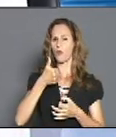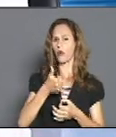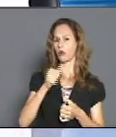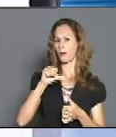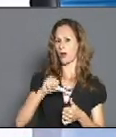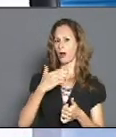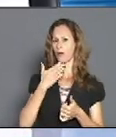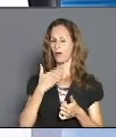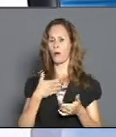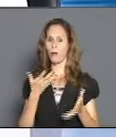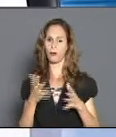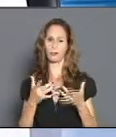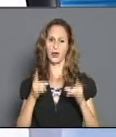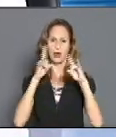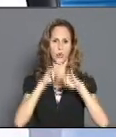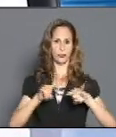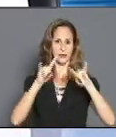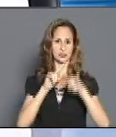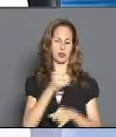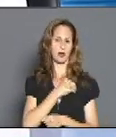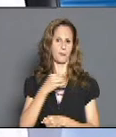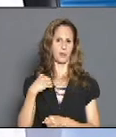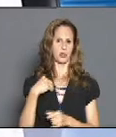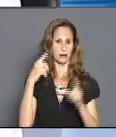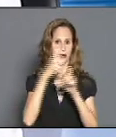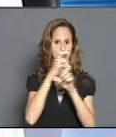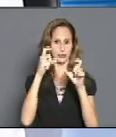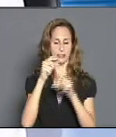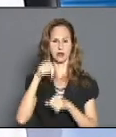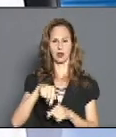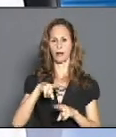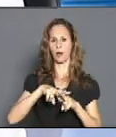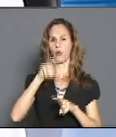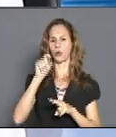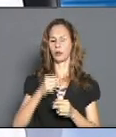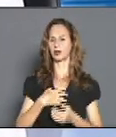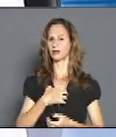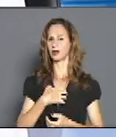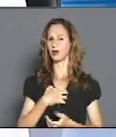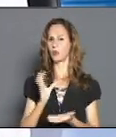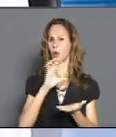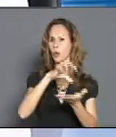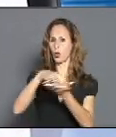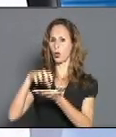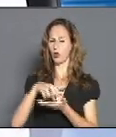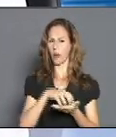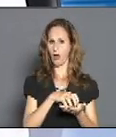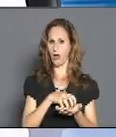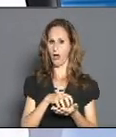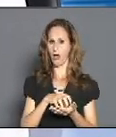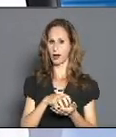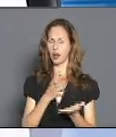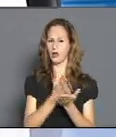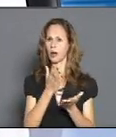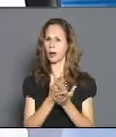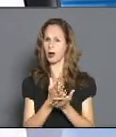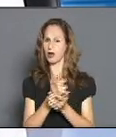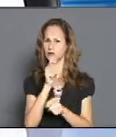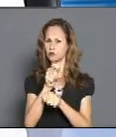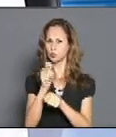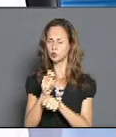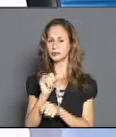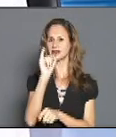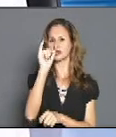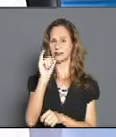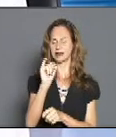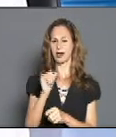que se realiza en la Universidad Médica de Holguín. Nosotros contamos con seis escenarios de formación. Para ello tenemos el Hospital Psiquiátrico de